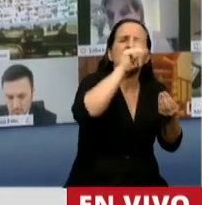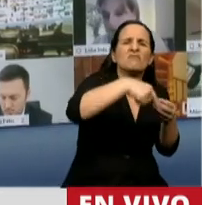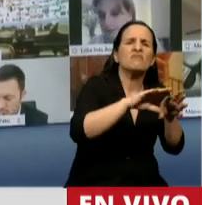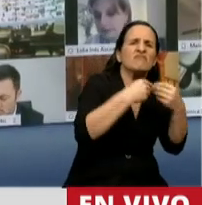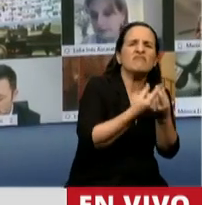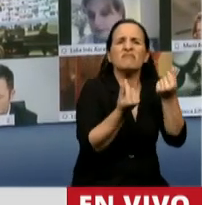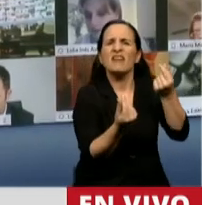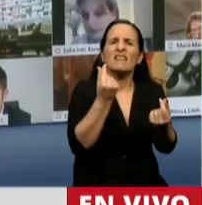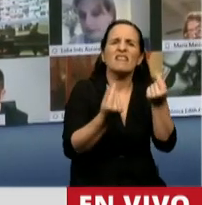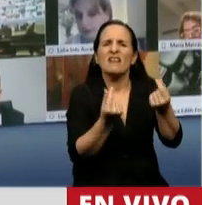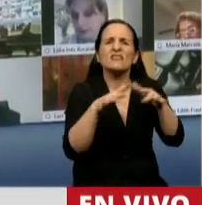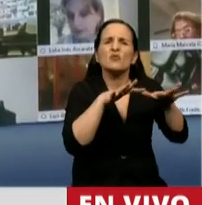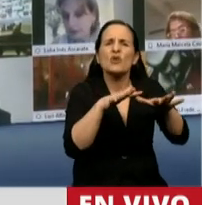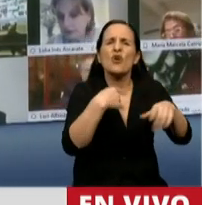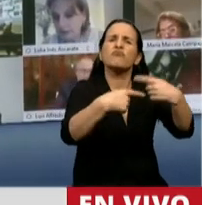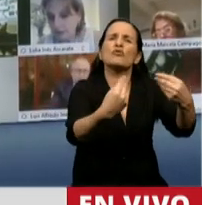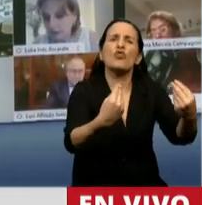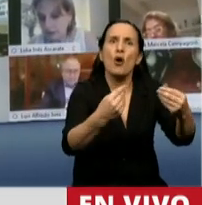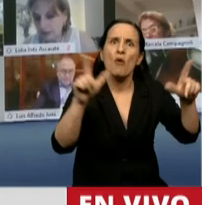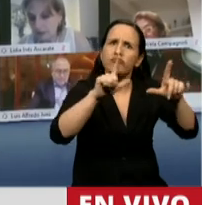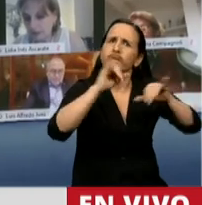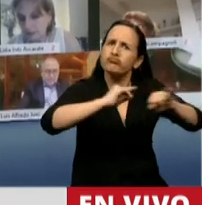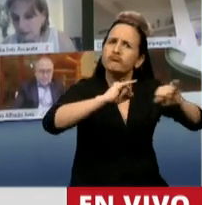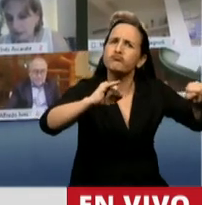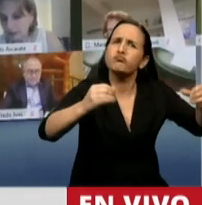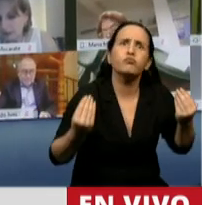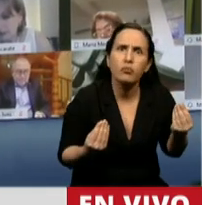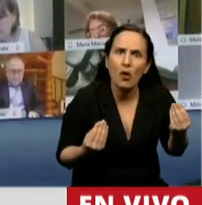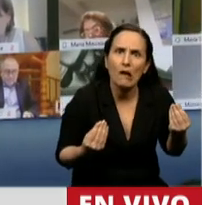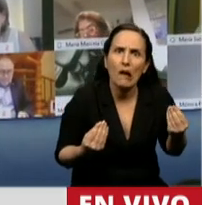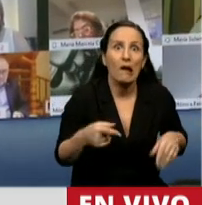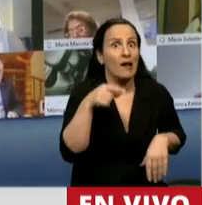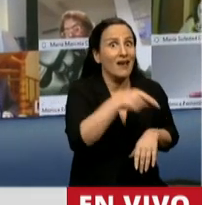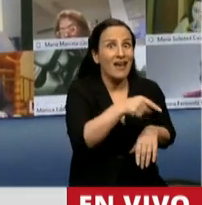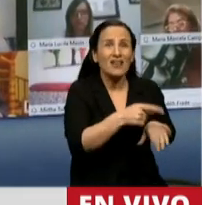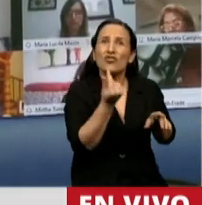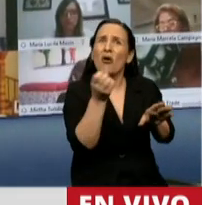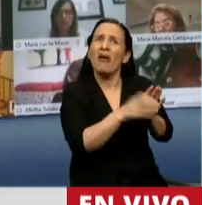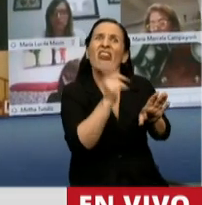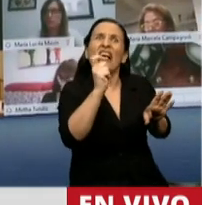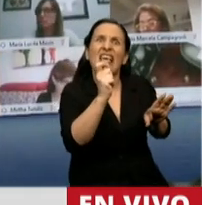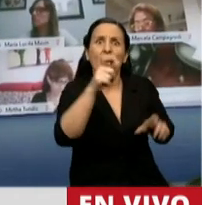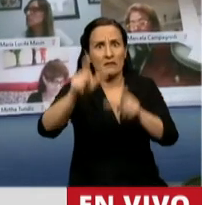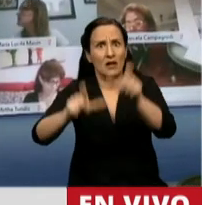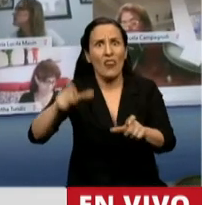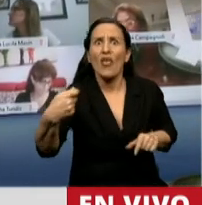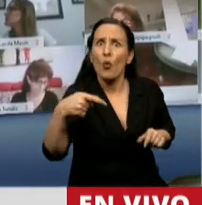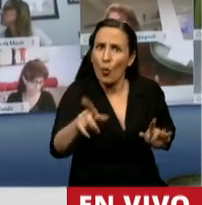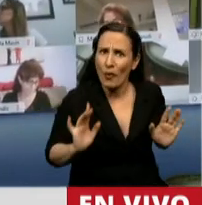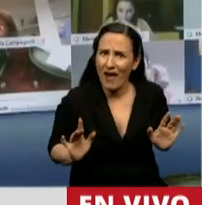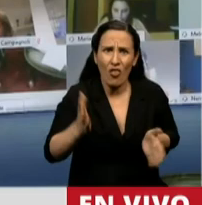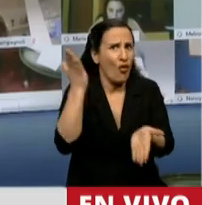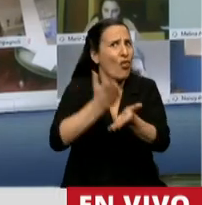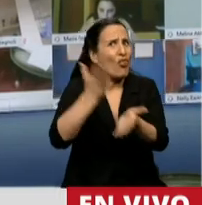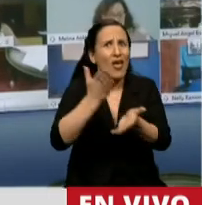¿sabe por qué señor Presidente? porque como lo dije al principio este es un fondo de patrimonio de los jubilados y es derecho